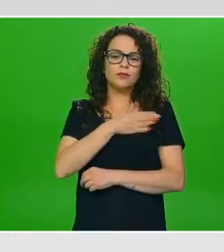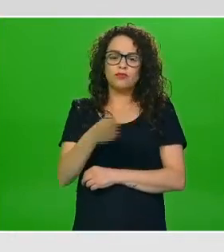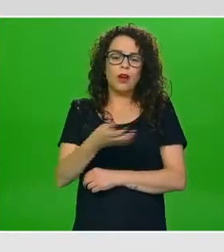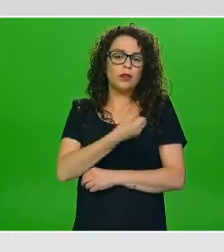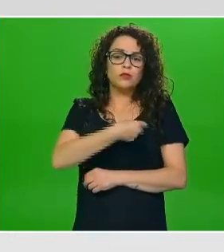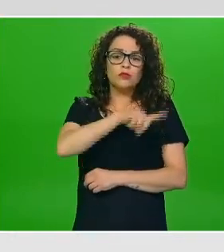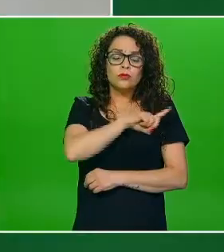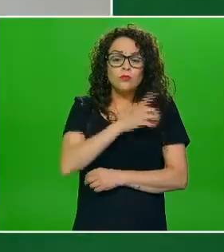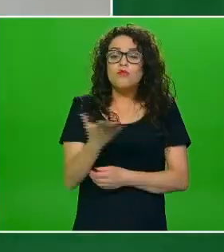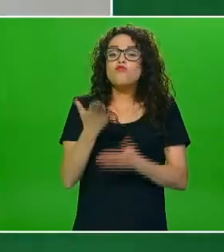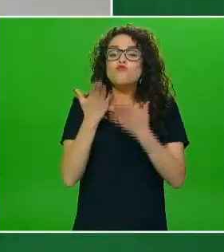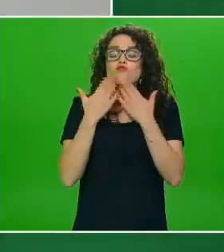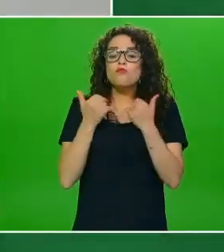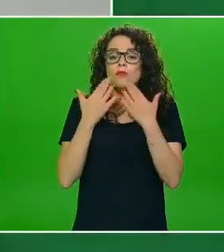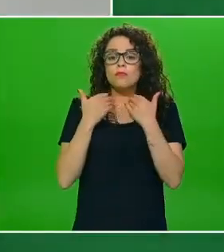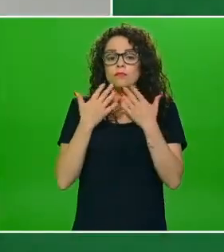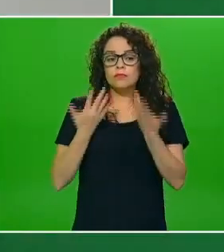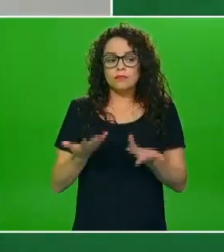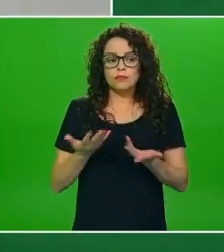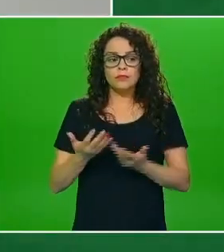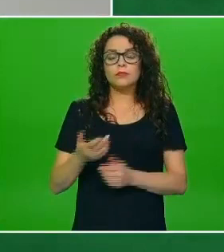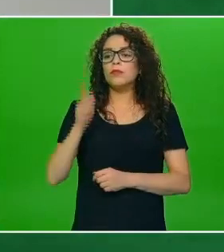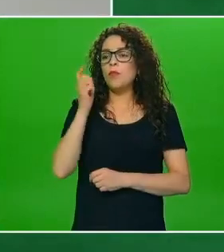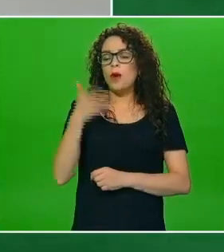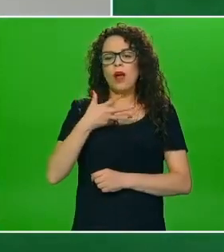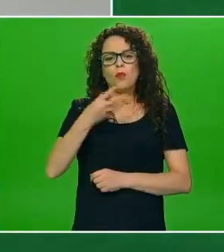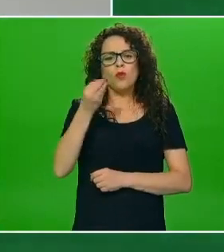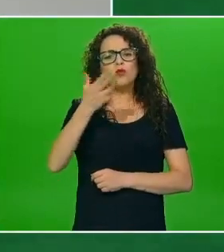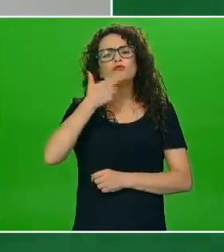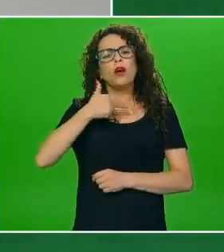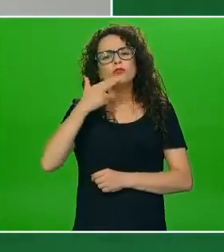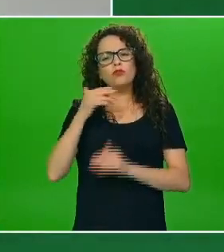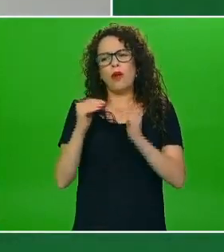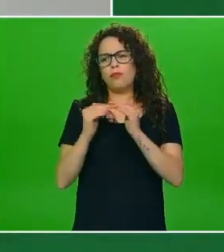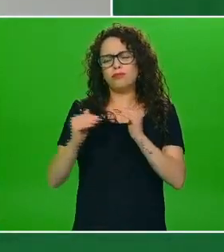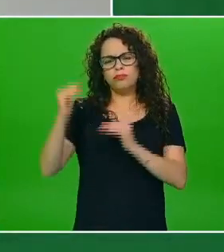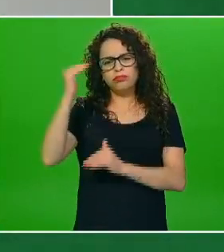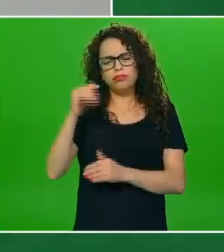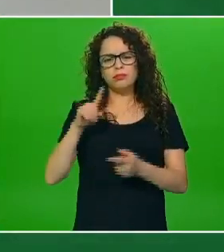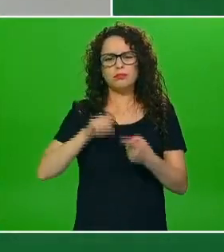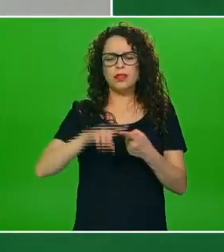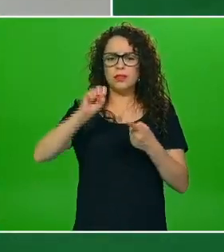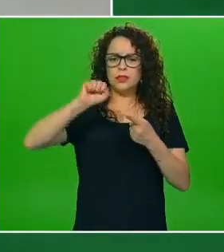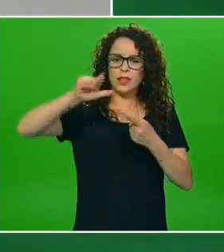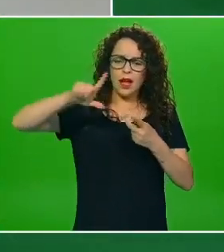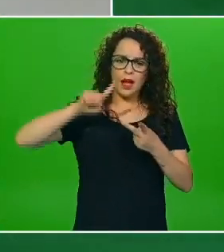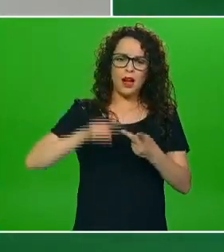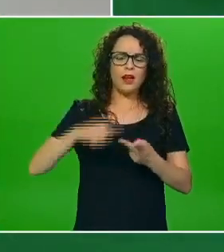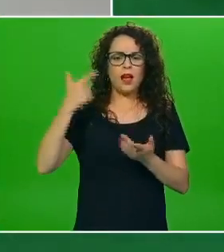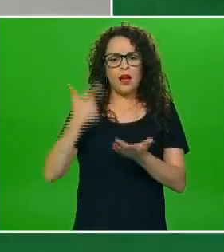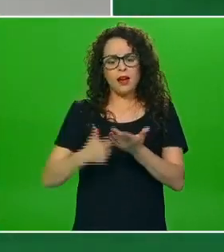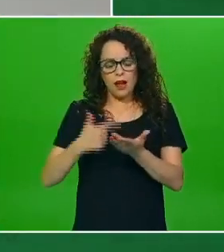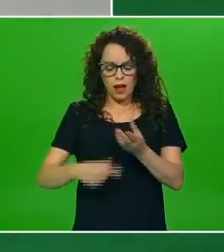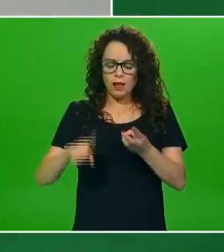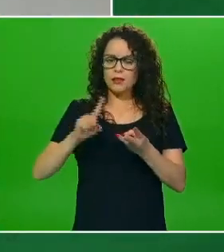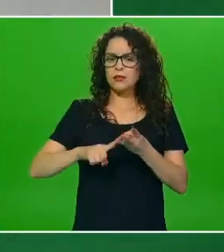muchos son altos en azúcares sal grasas pero además lo que ya comentaba ¿no? no nos dan